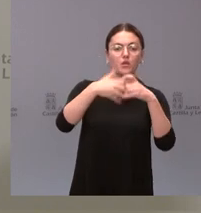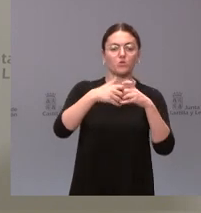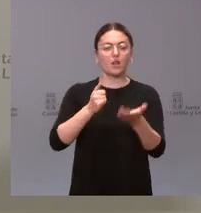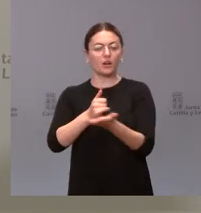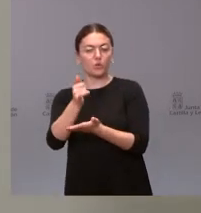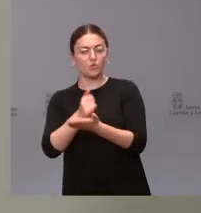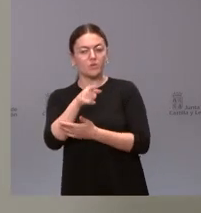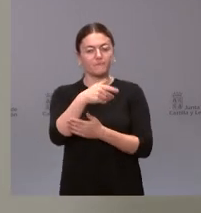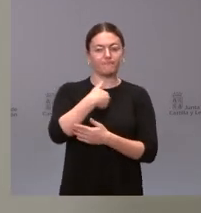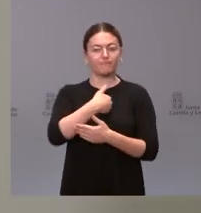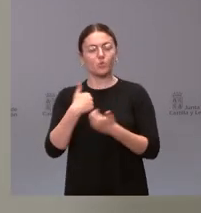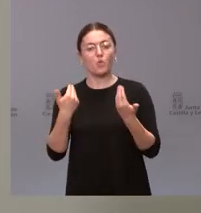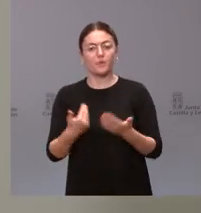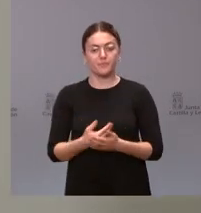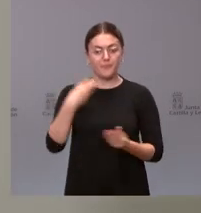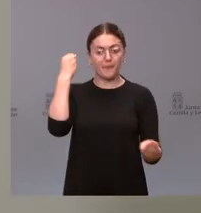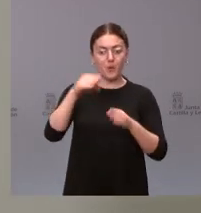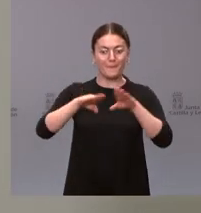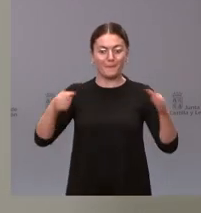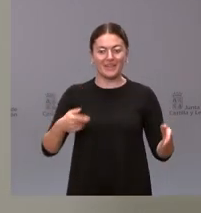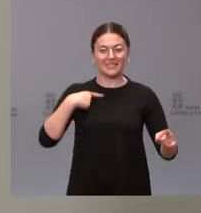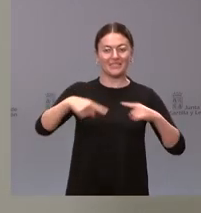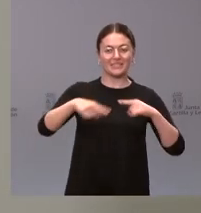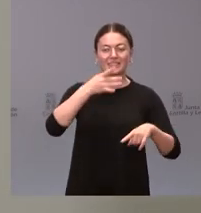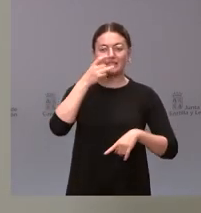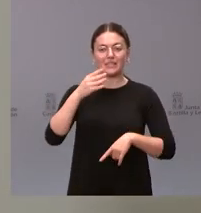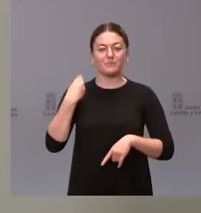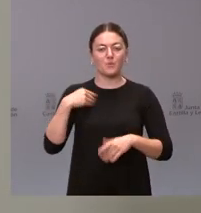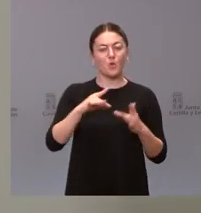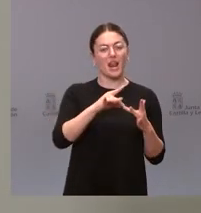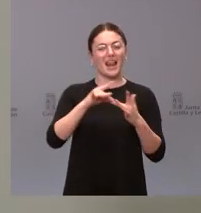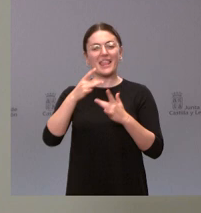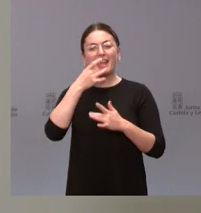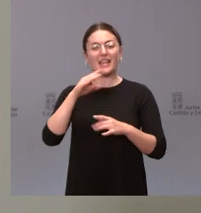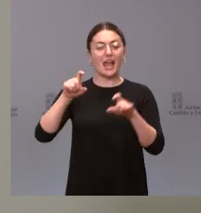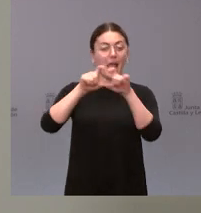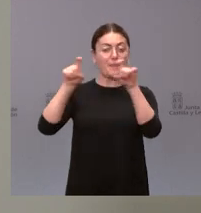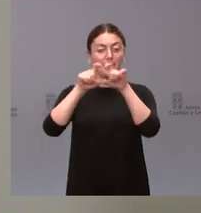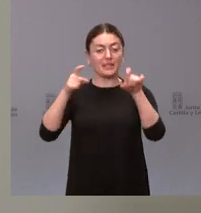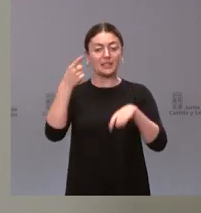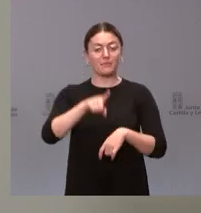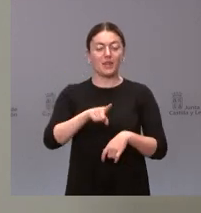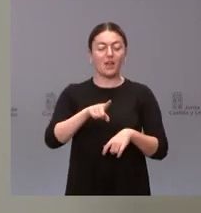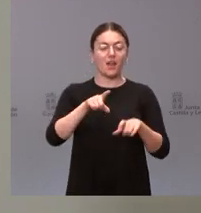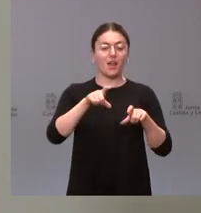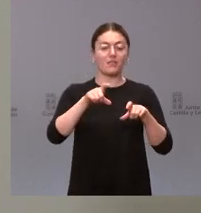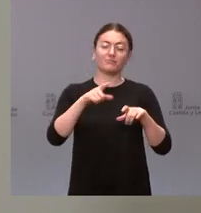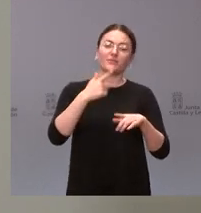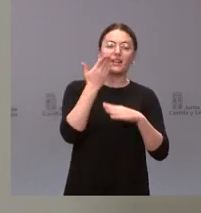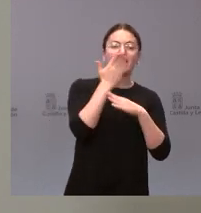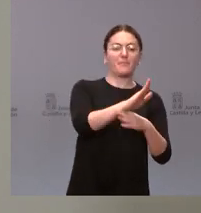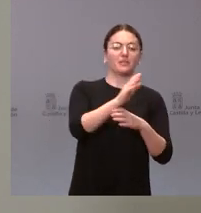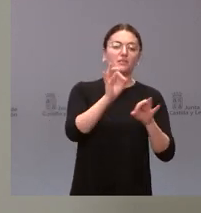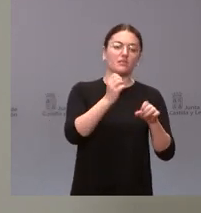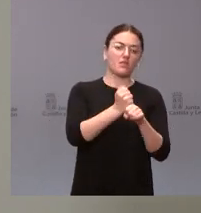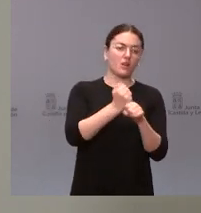proceso? Yo creo que la mesa lo tienen que liderar fundamentalmente la empresa y los representantes de los trabajadores son ellos los protagonistas